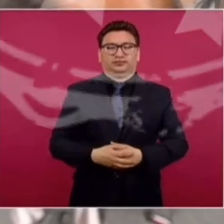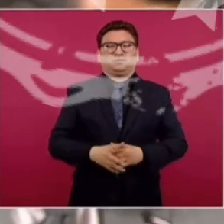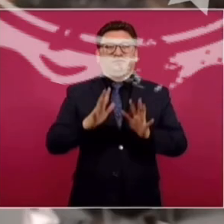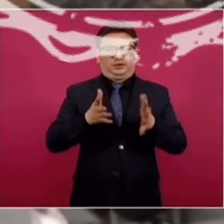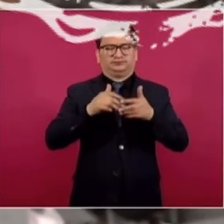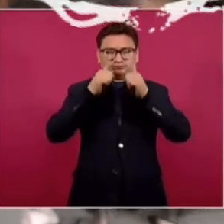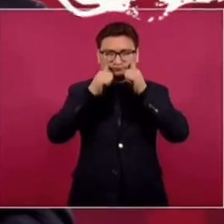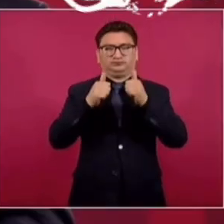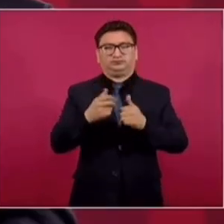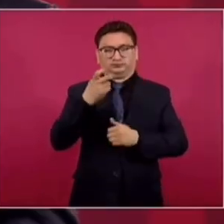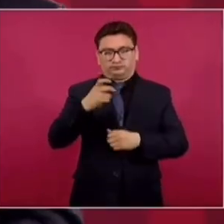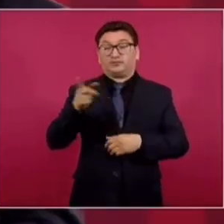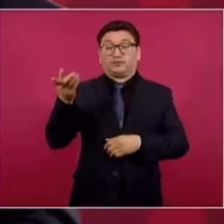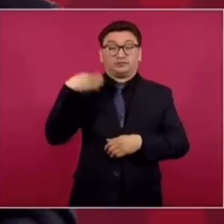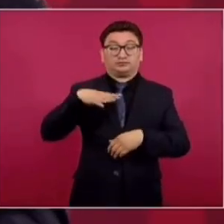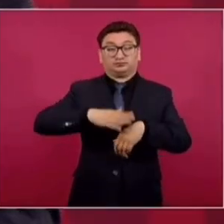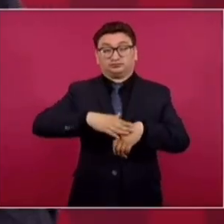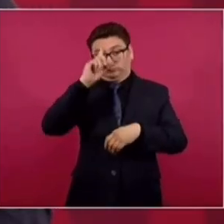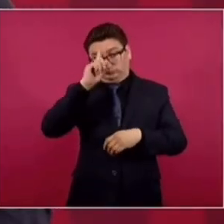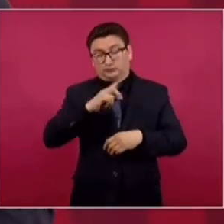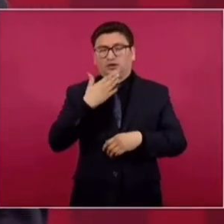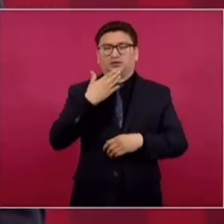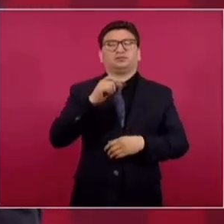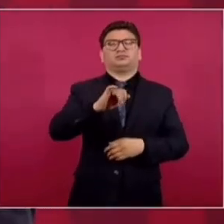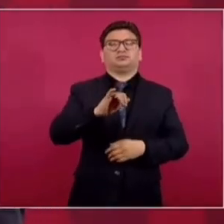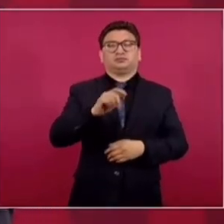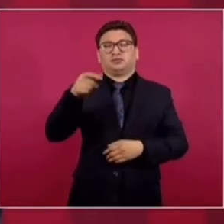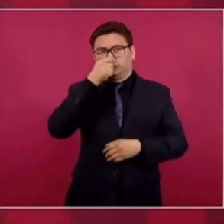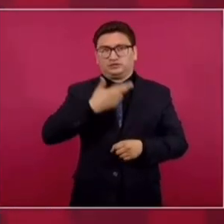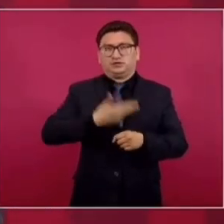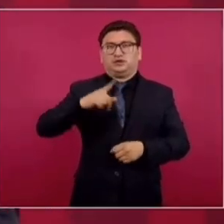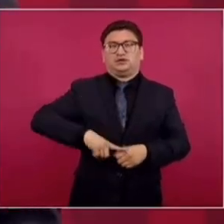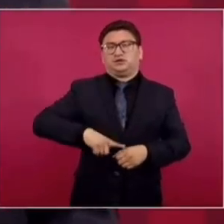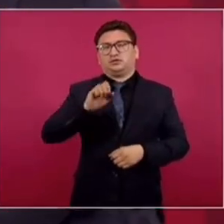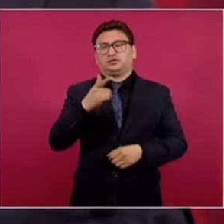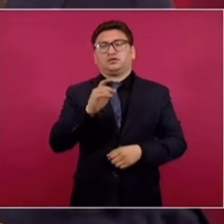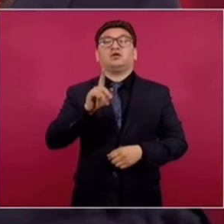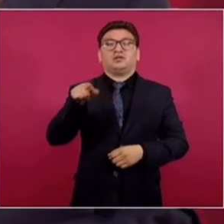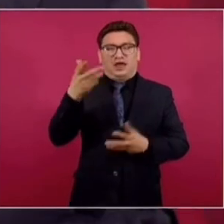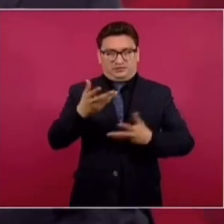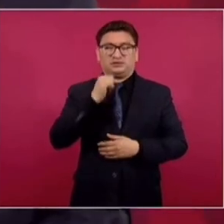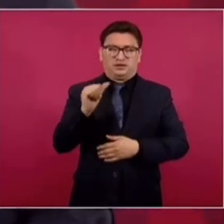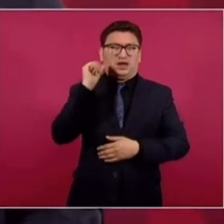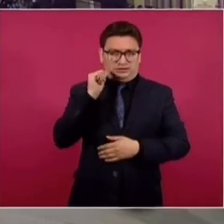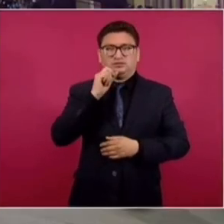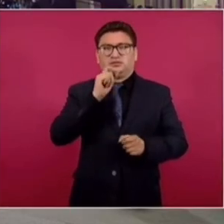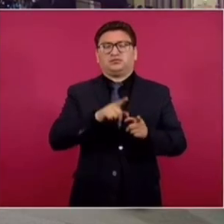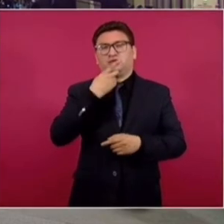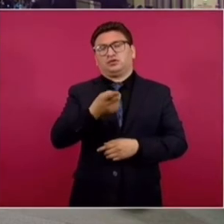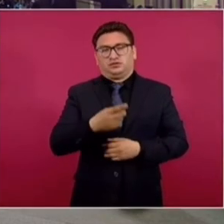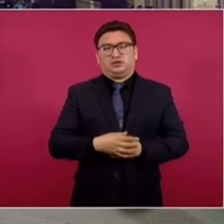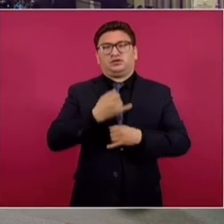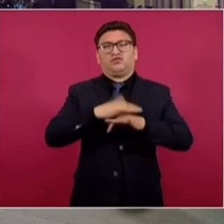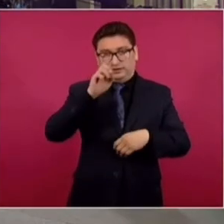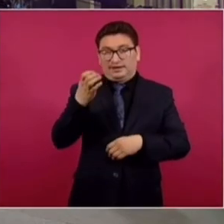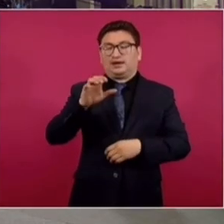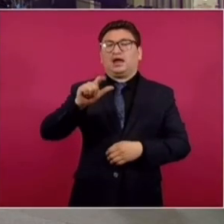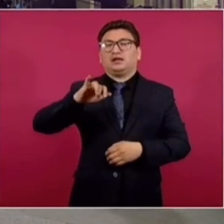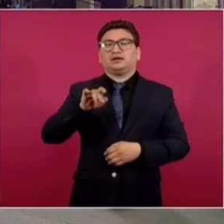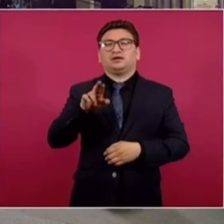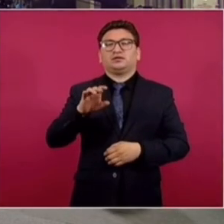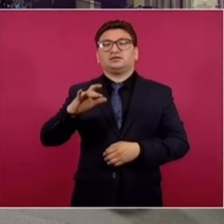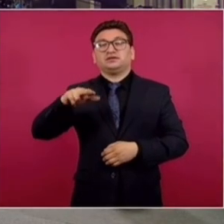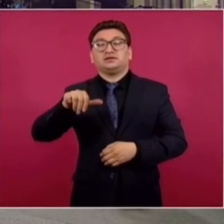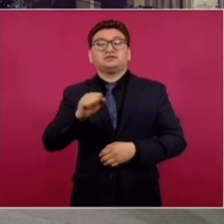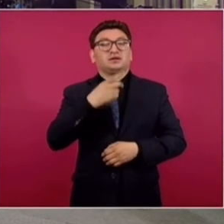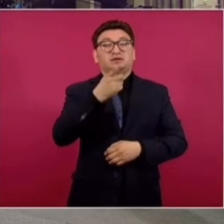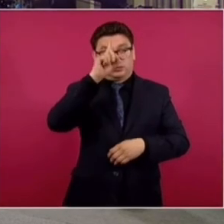Está atendiendo lo de la recomendación, lo está haciendo la Secretaría de Gobernación. Ayer incluso dieron a conocer un informe. Una de recomendaciones